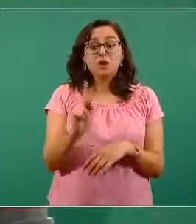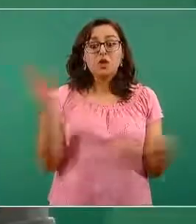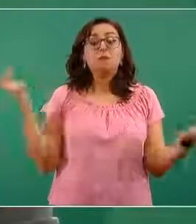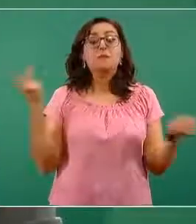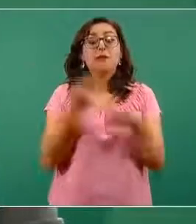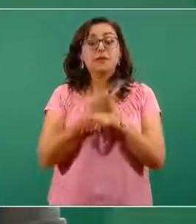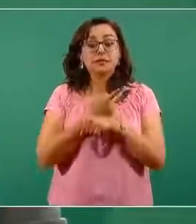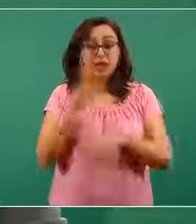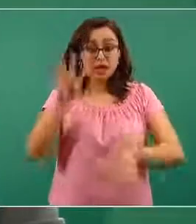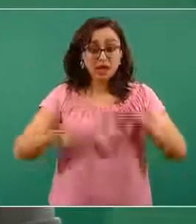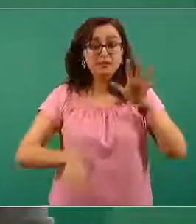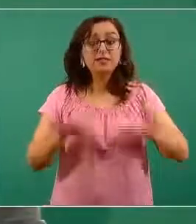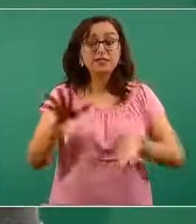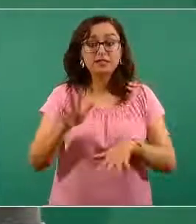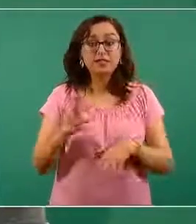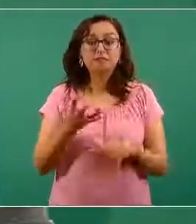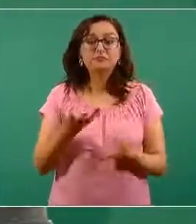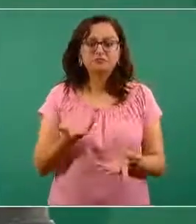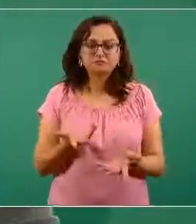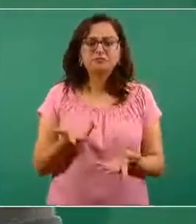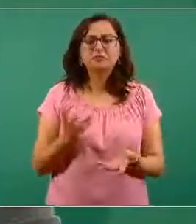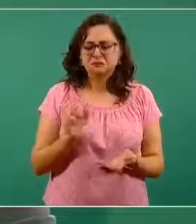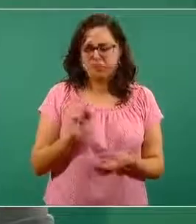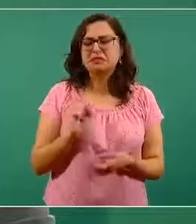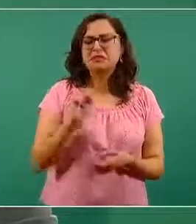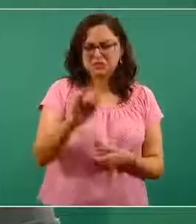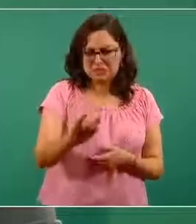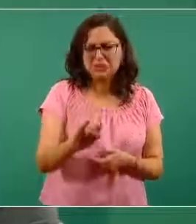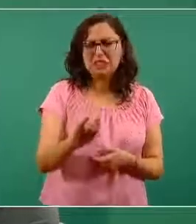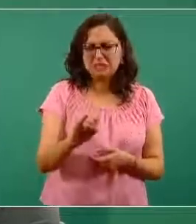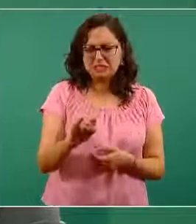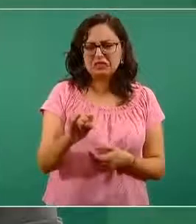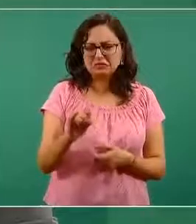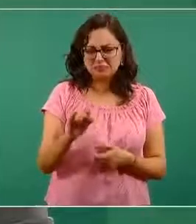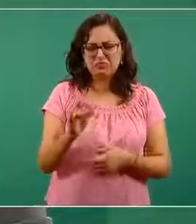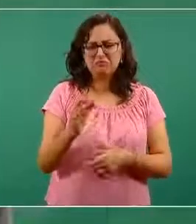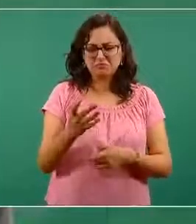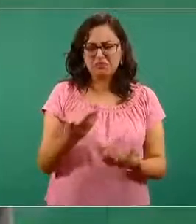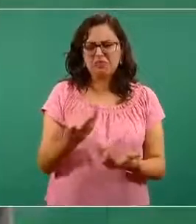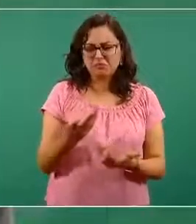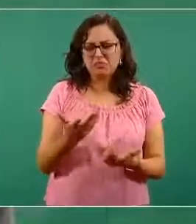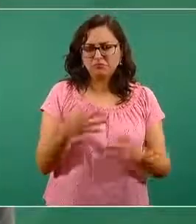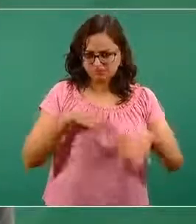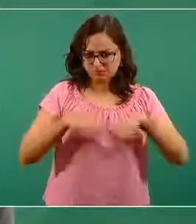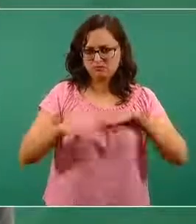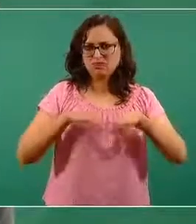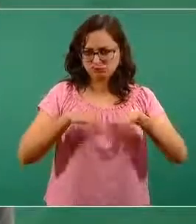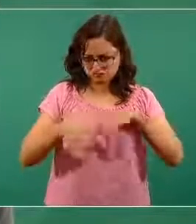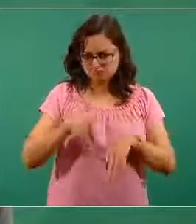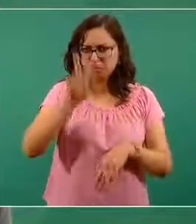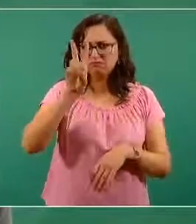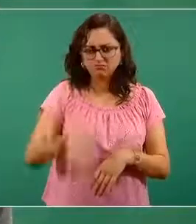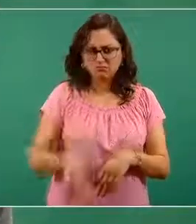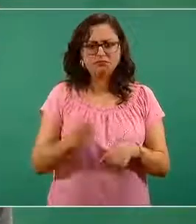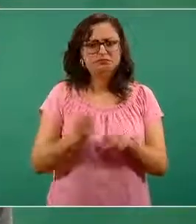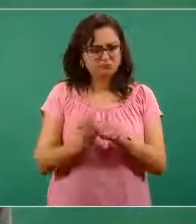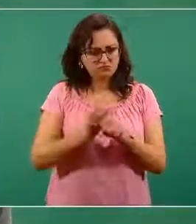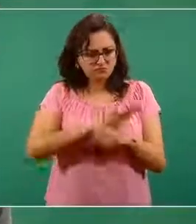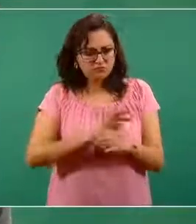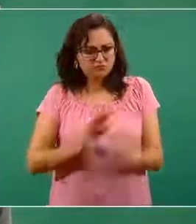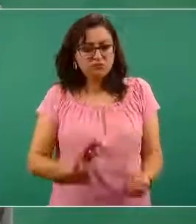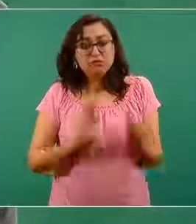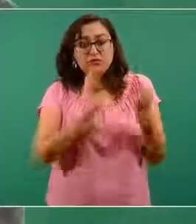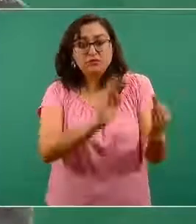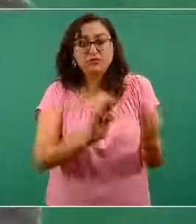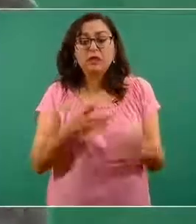ocasiones habían atendido o han estado trabajando o a veces se rotan en este tipo de